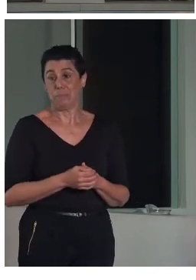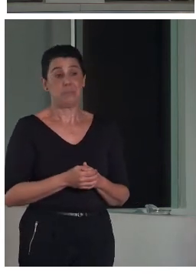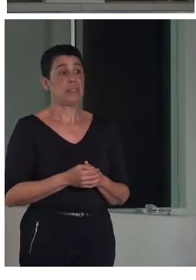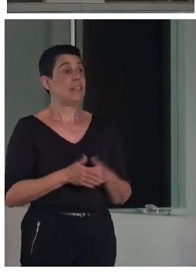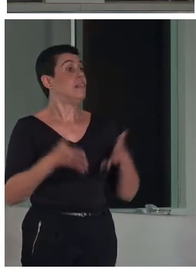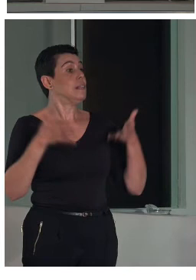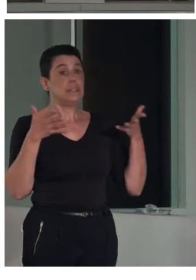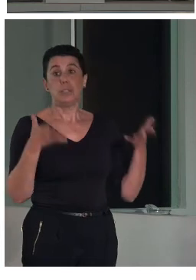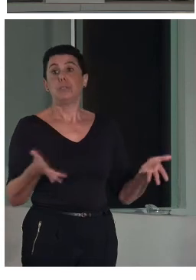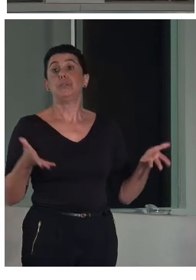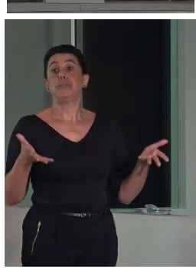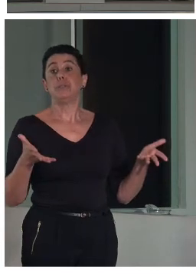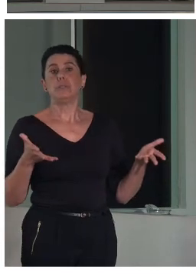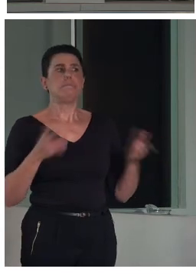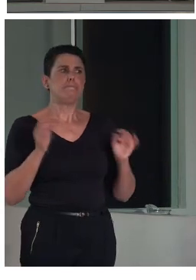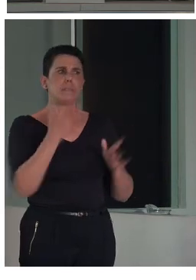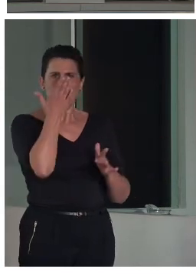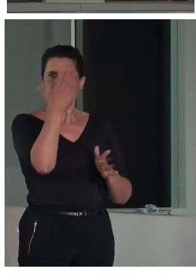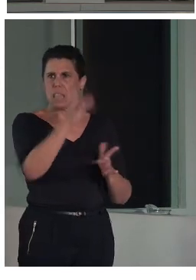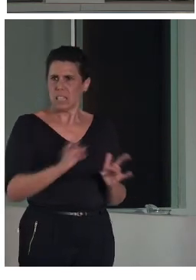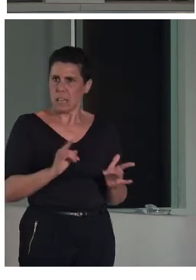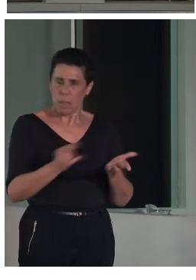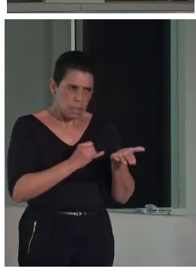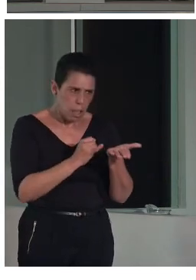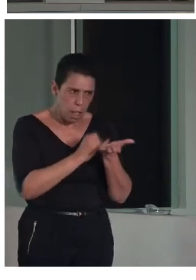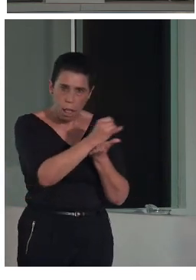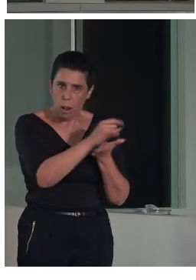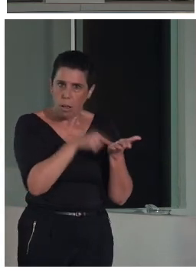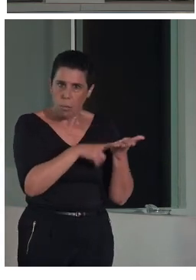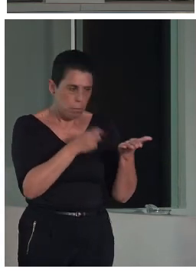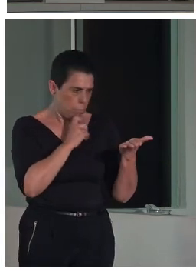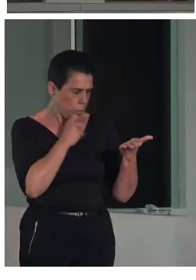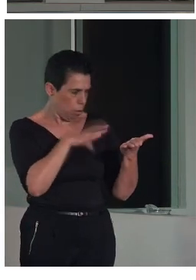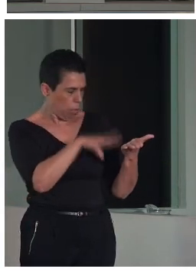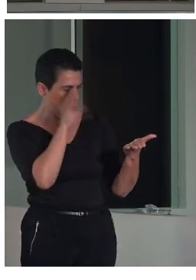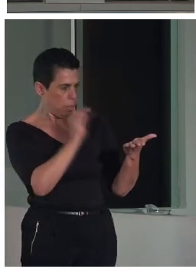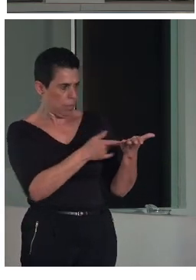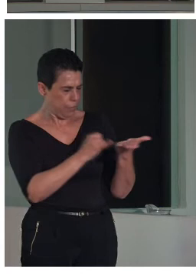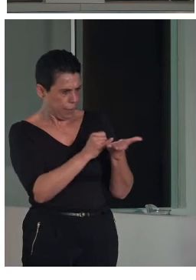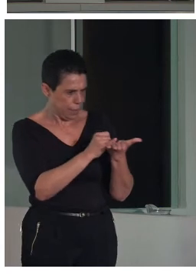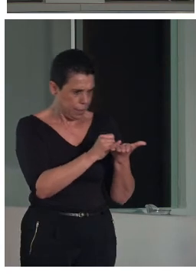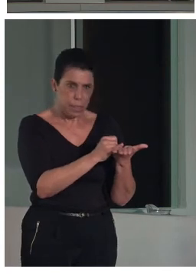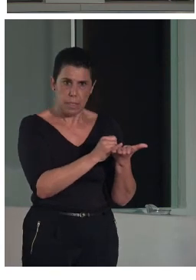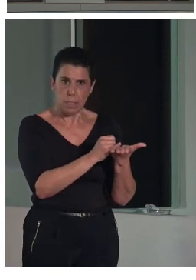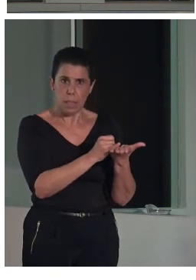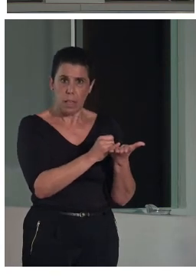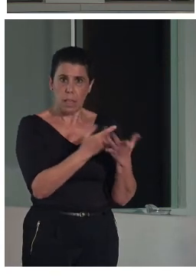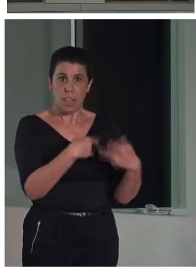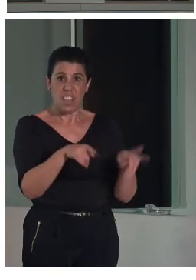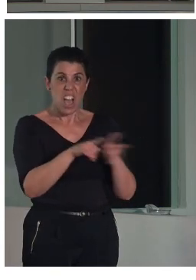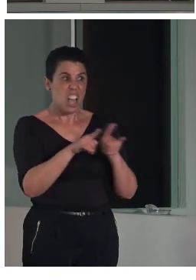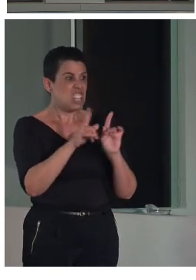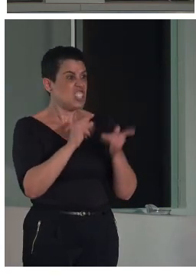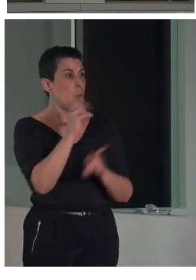nos encontramos con planos y sinceramente los planos son verdaderamente difíciles. Es que un plano es una abstracción en dos